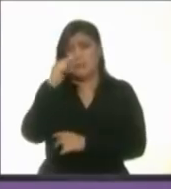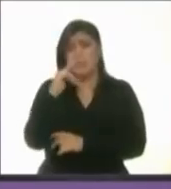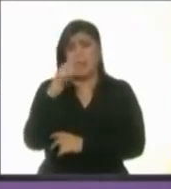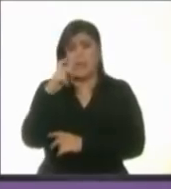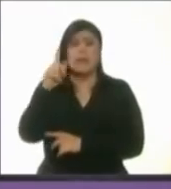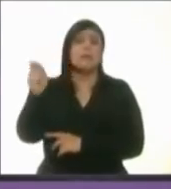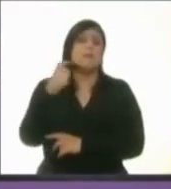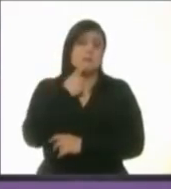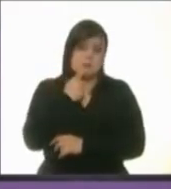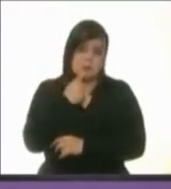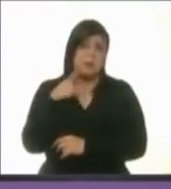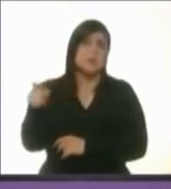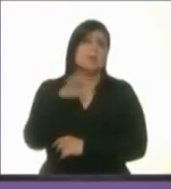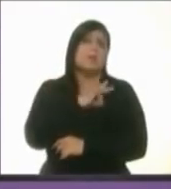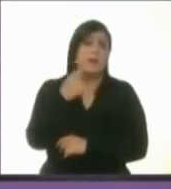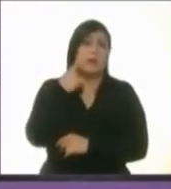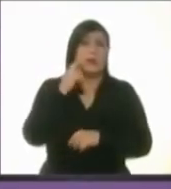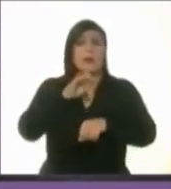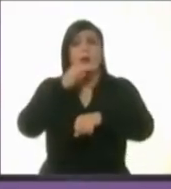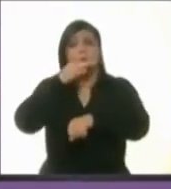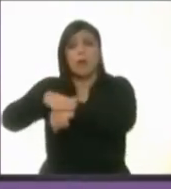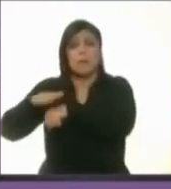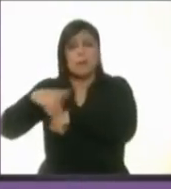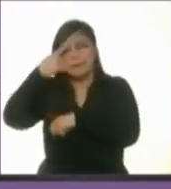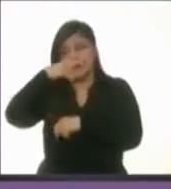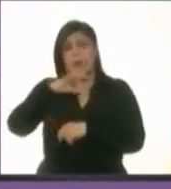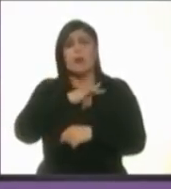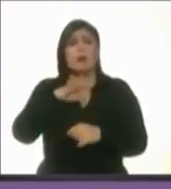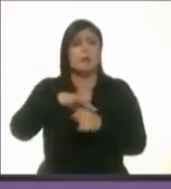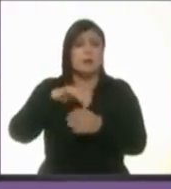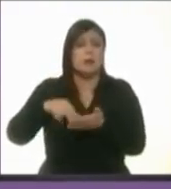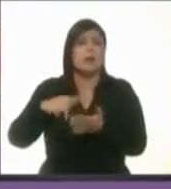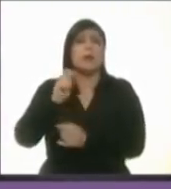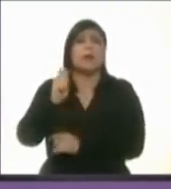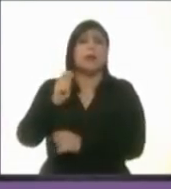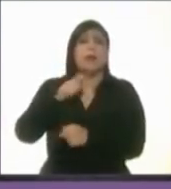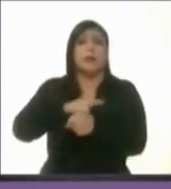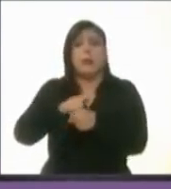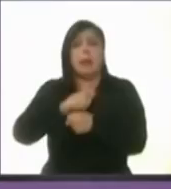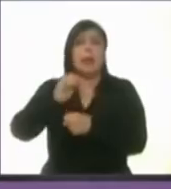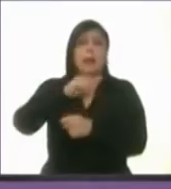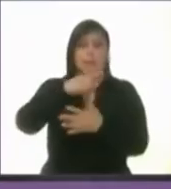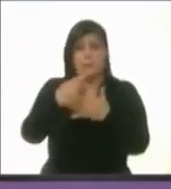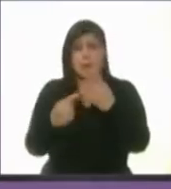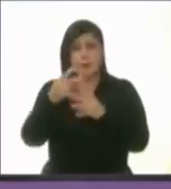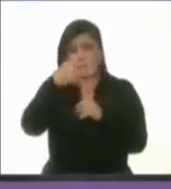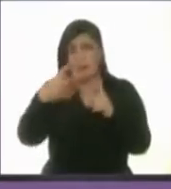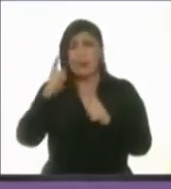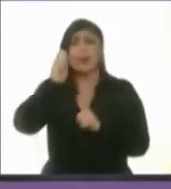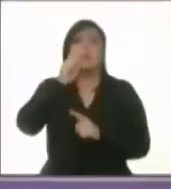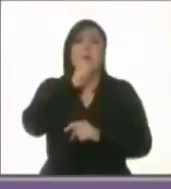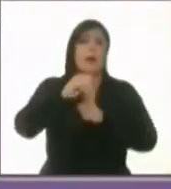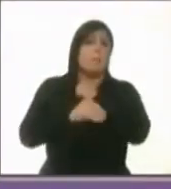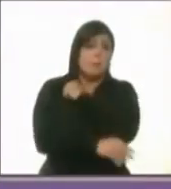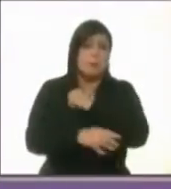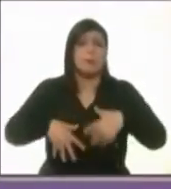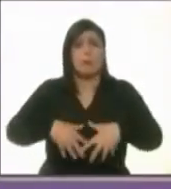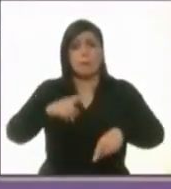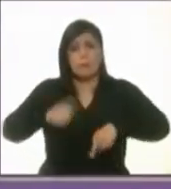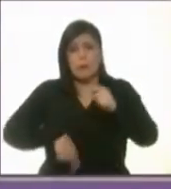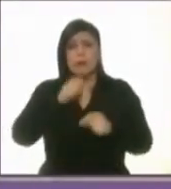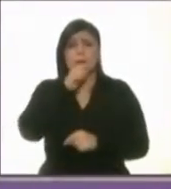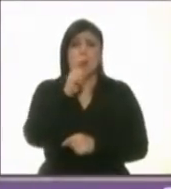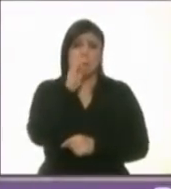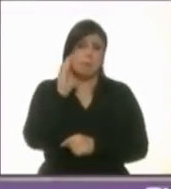pondrá consulta a derechos constitucionales de los ciudadanos LGBTTI, el aborto y la marihuana. Gracias, candidato.